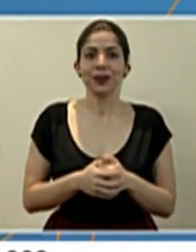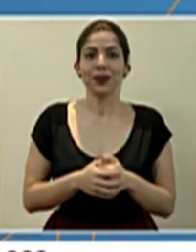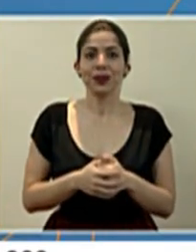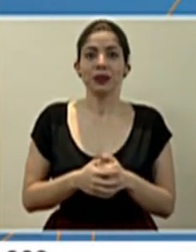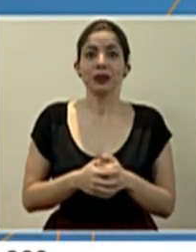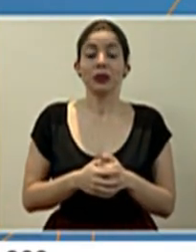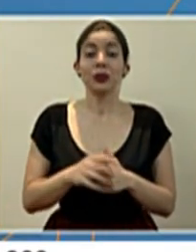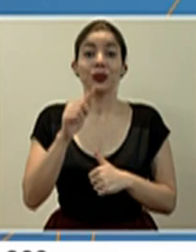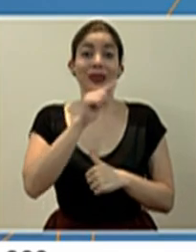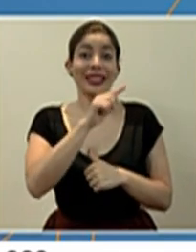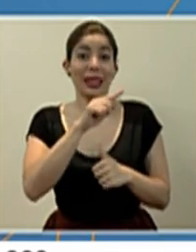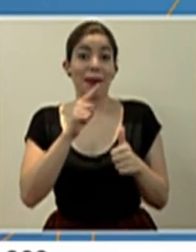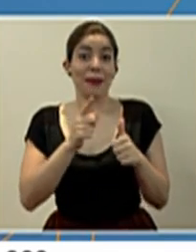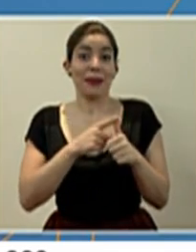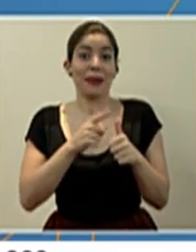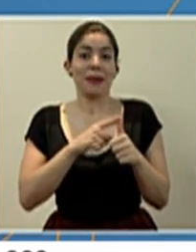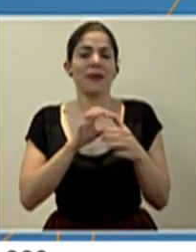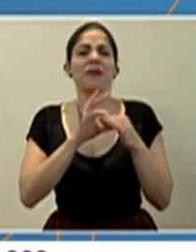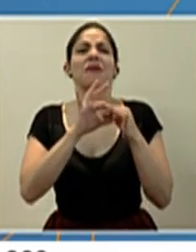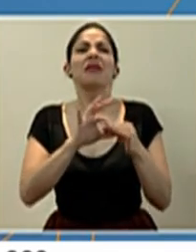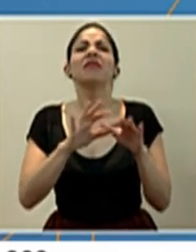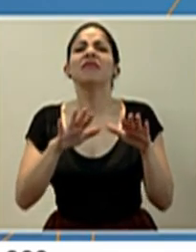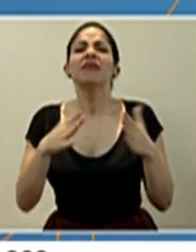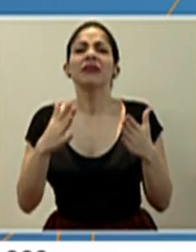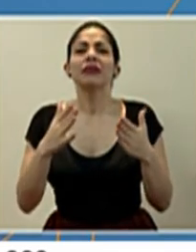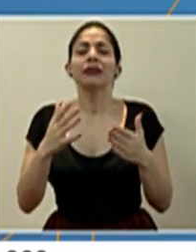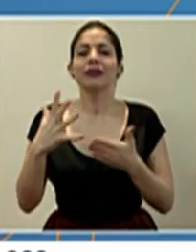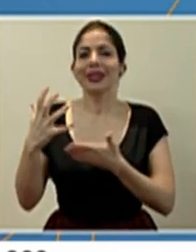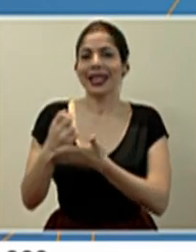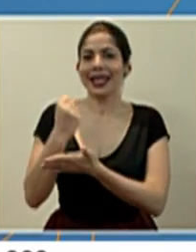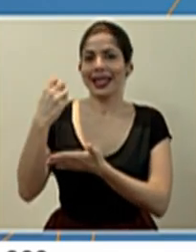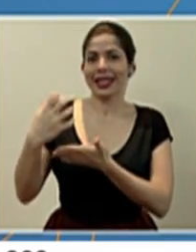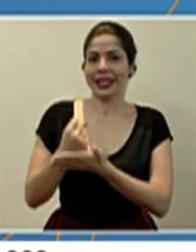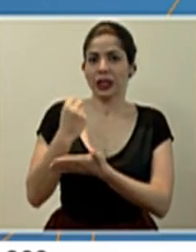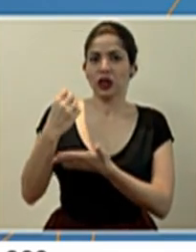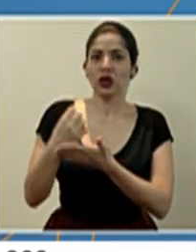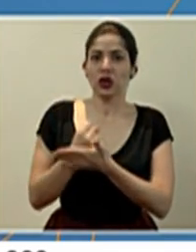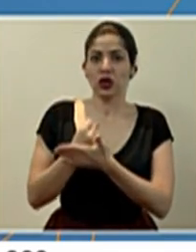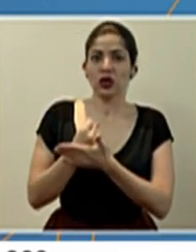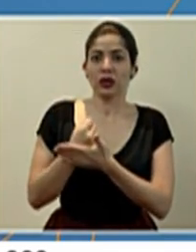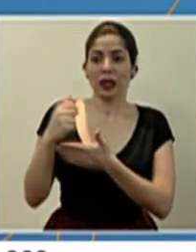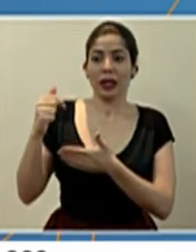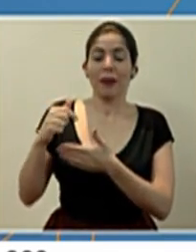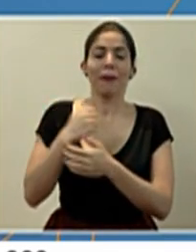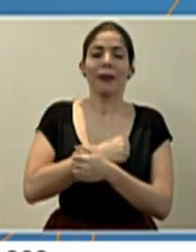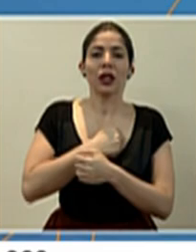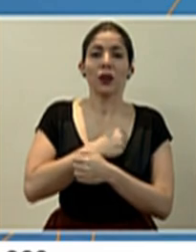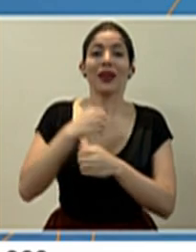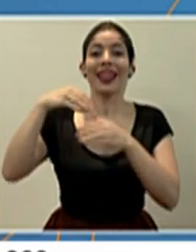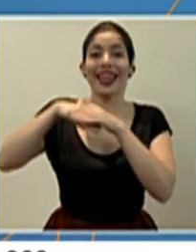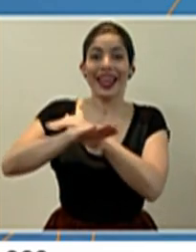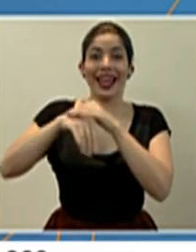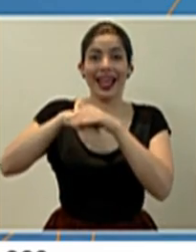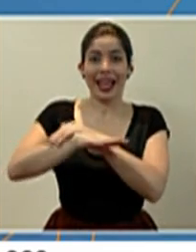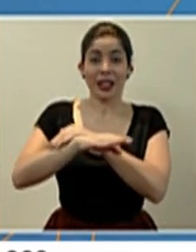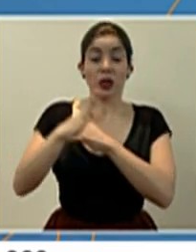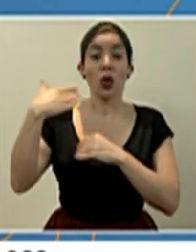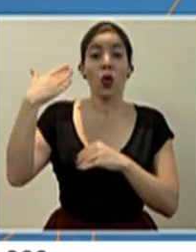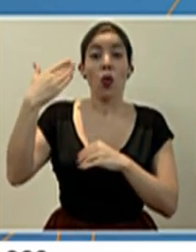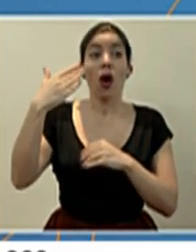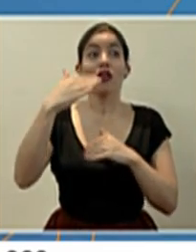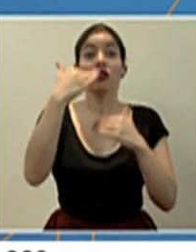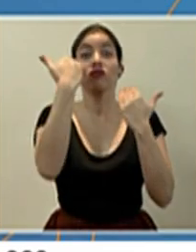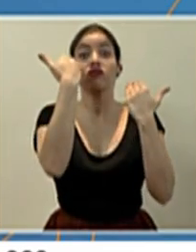Bueno, esta primera tiene que ver con los ingresos que se han dado en el país desde que se fijó la restricción